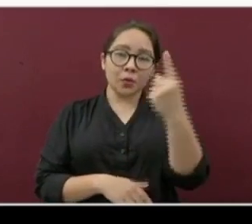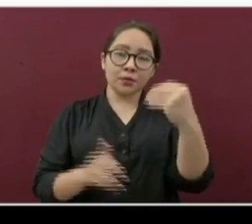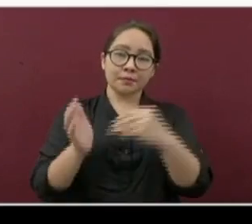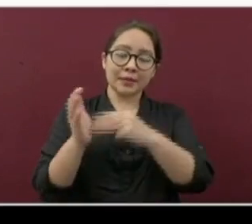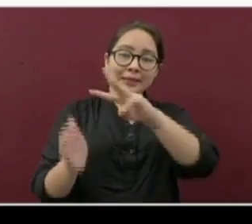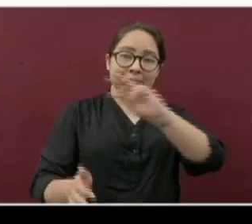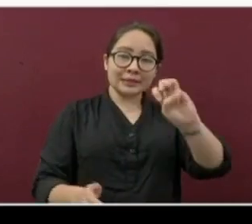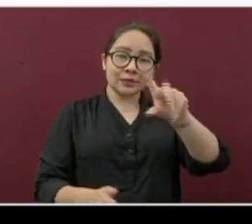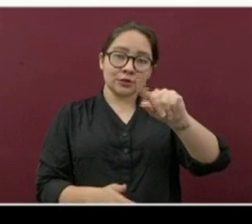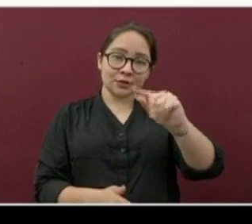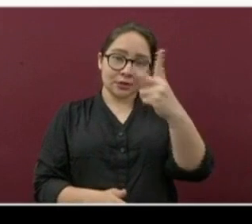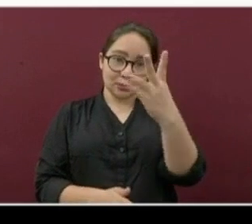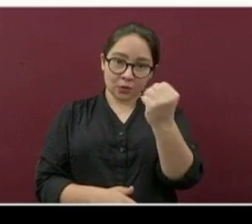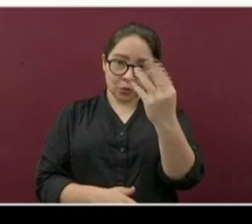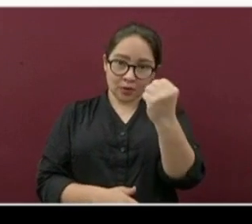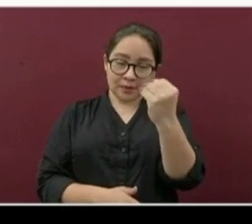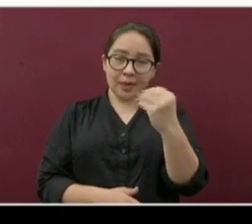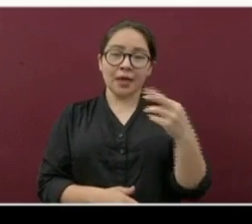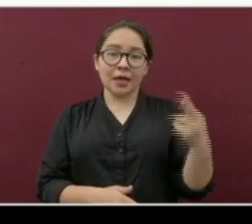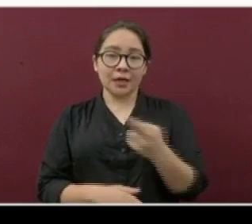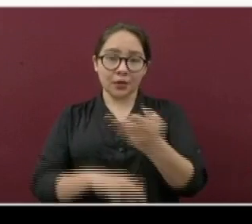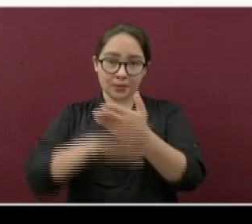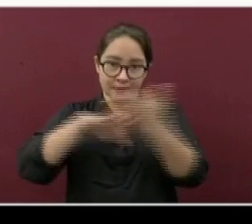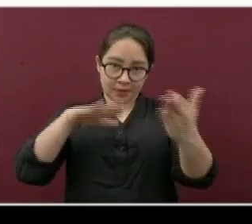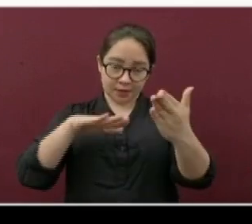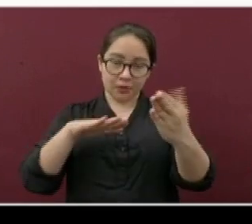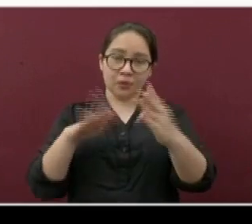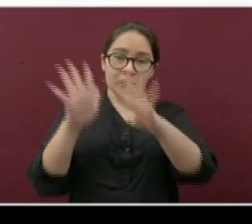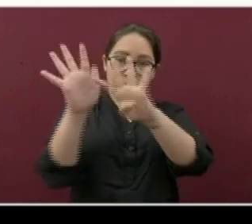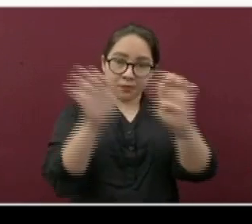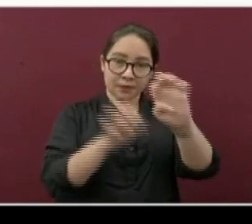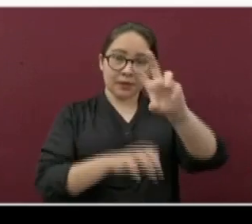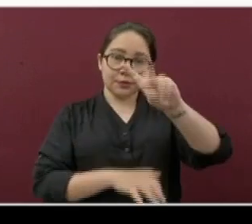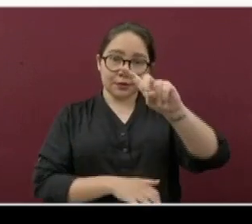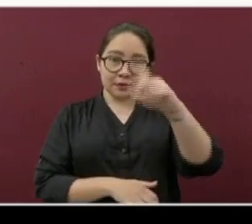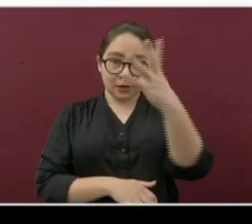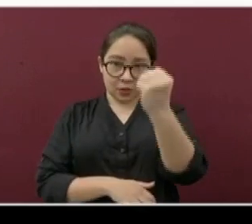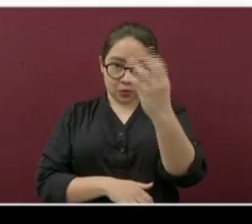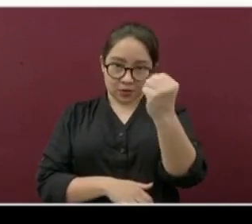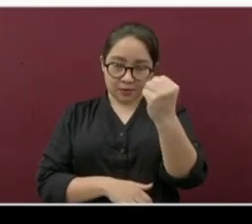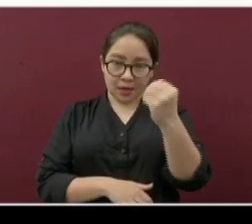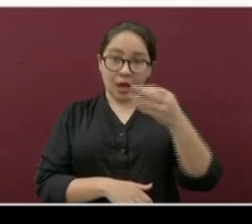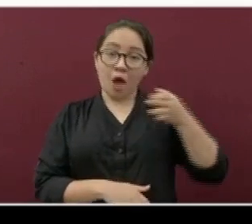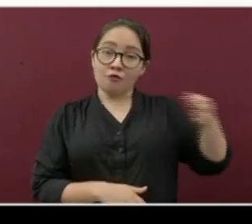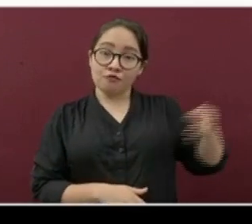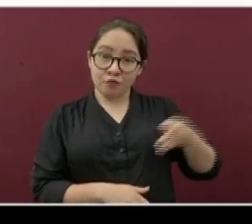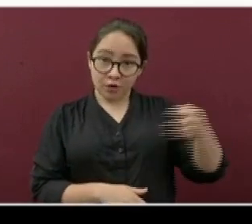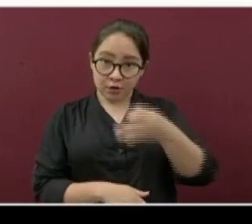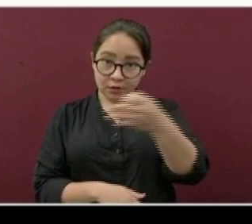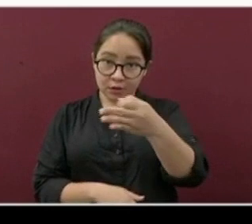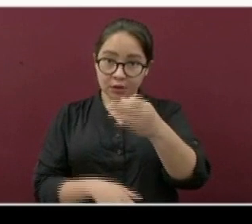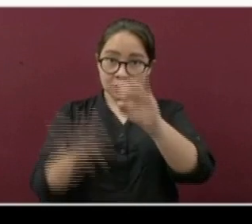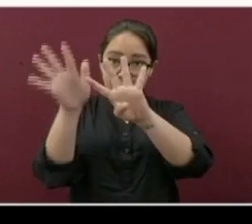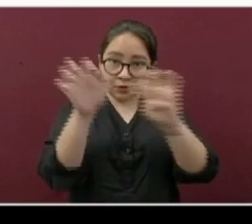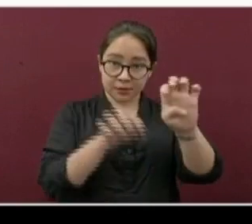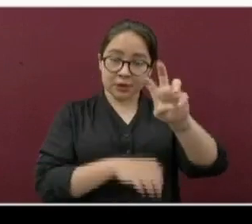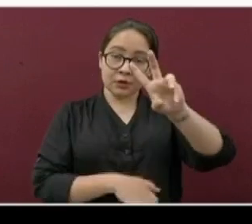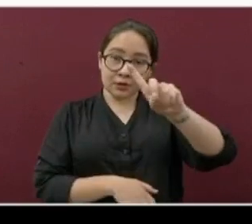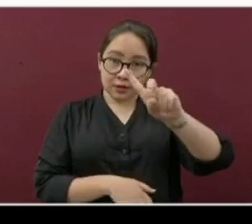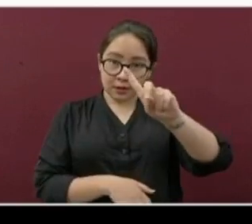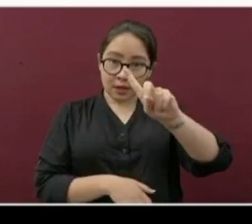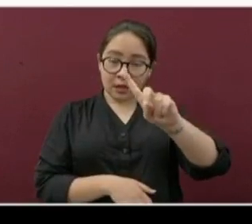,379. Río Blanco, 939. Y Fortín, 930.